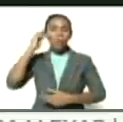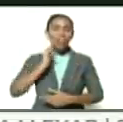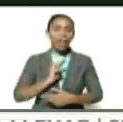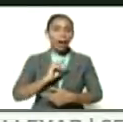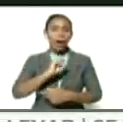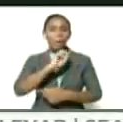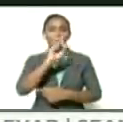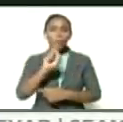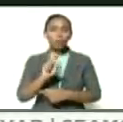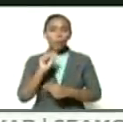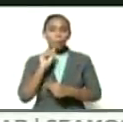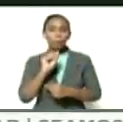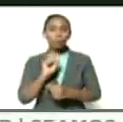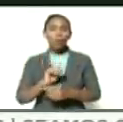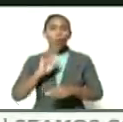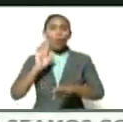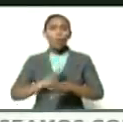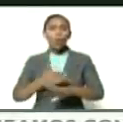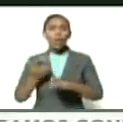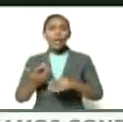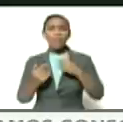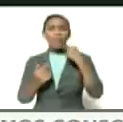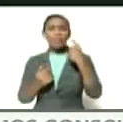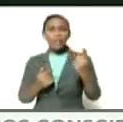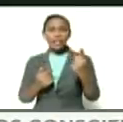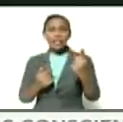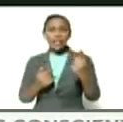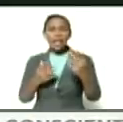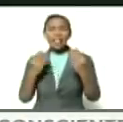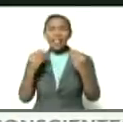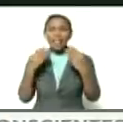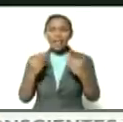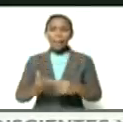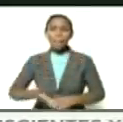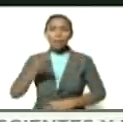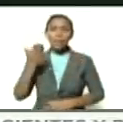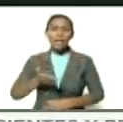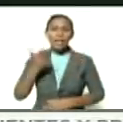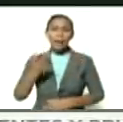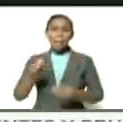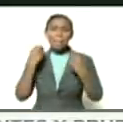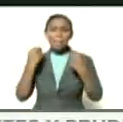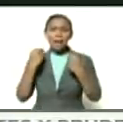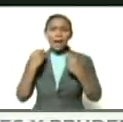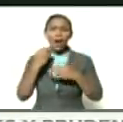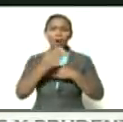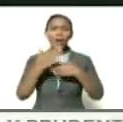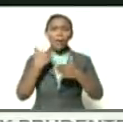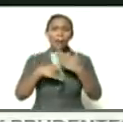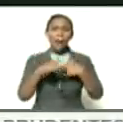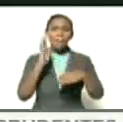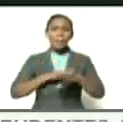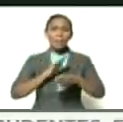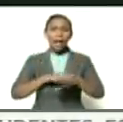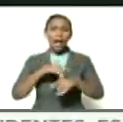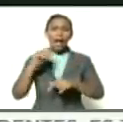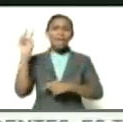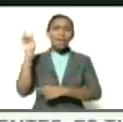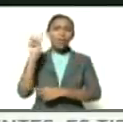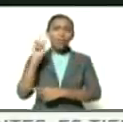¿por qué él dice que tiene tanta importancia para lo que va a ocurrir en Venezuela